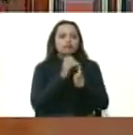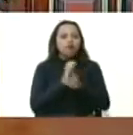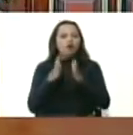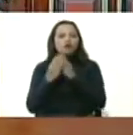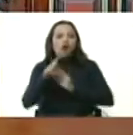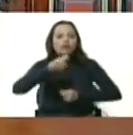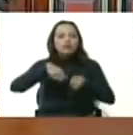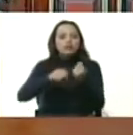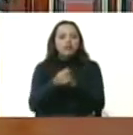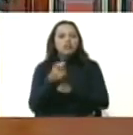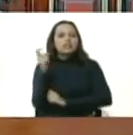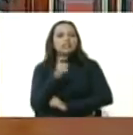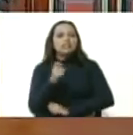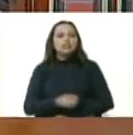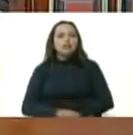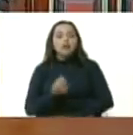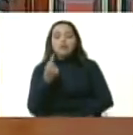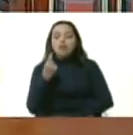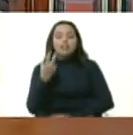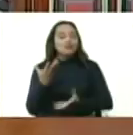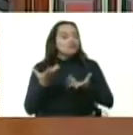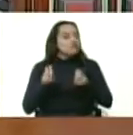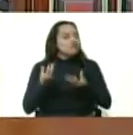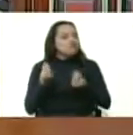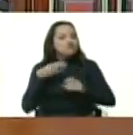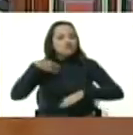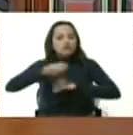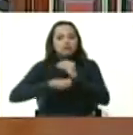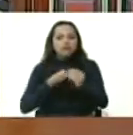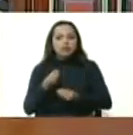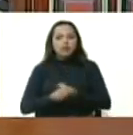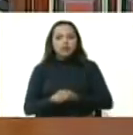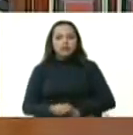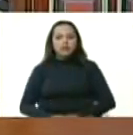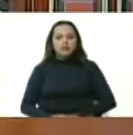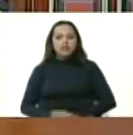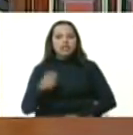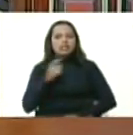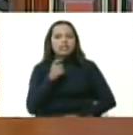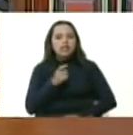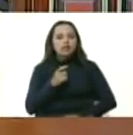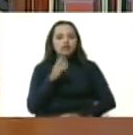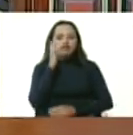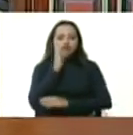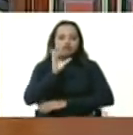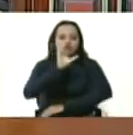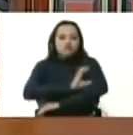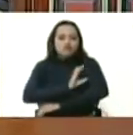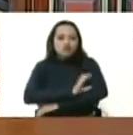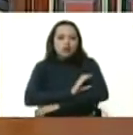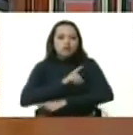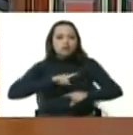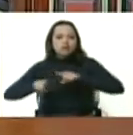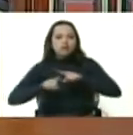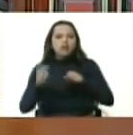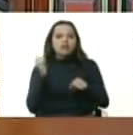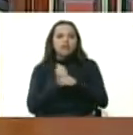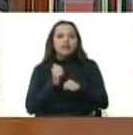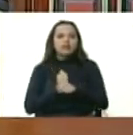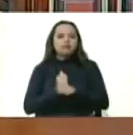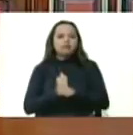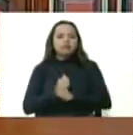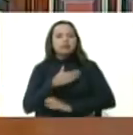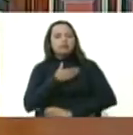insumo pero falta mucho todavía por hacer y eso amerita disciplina coordinación y trabajo yo le pido a los